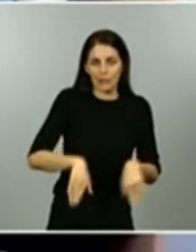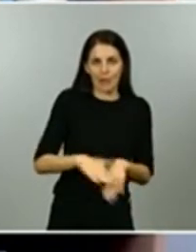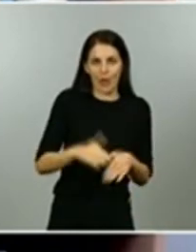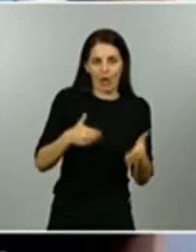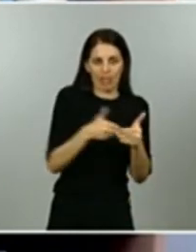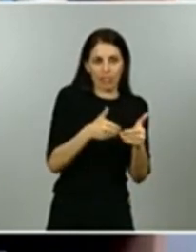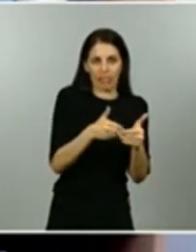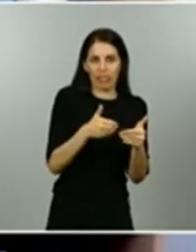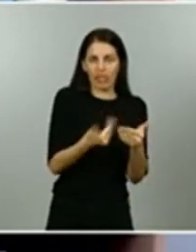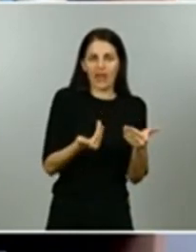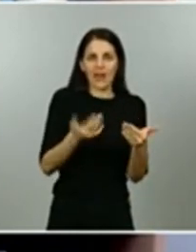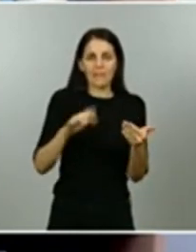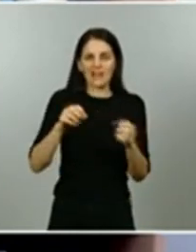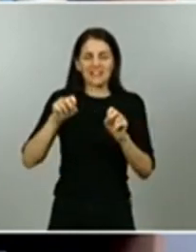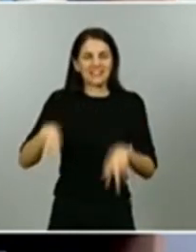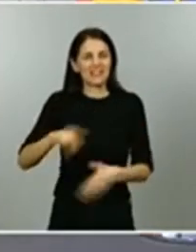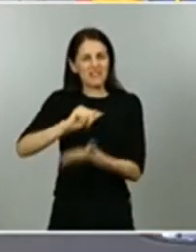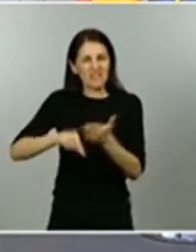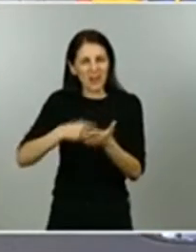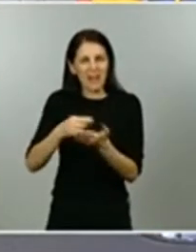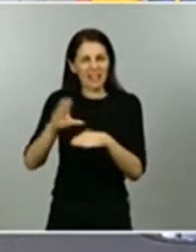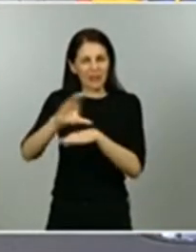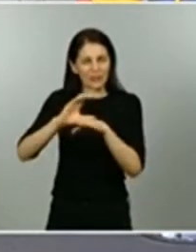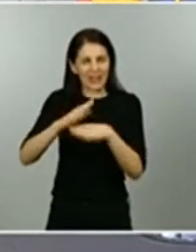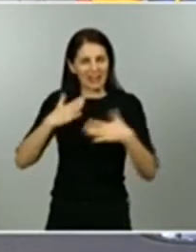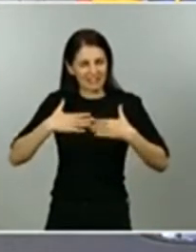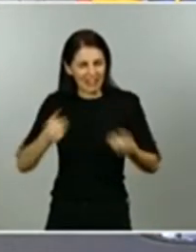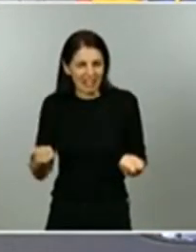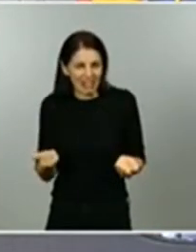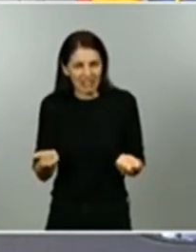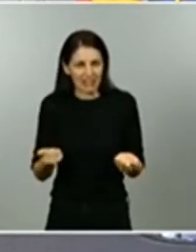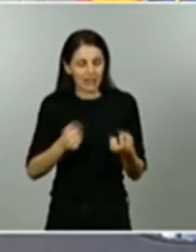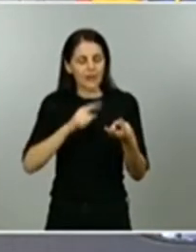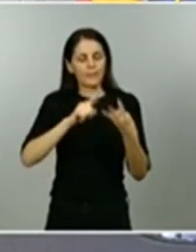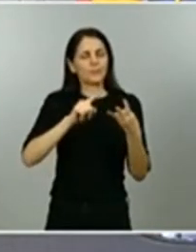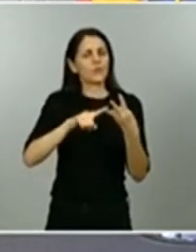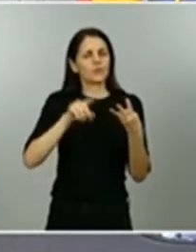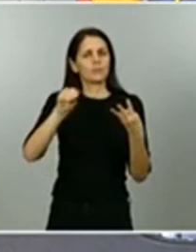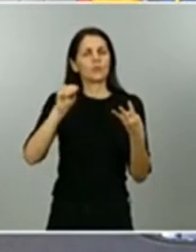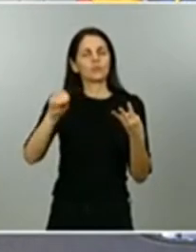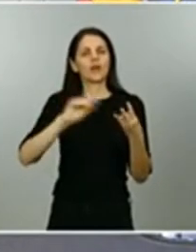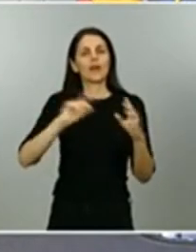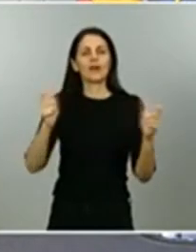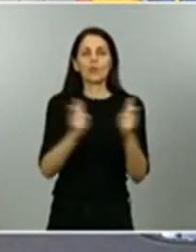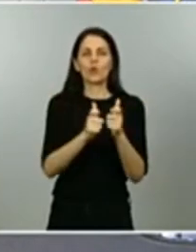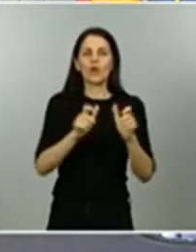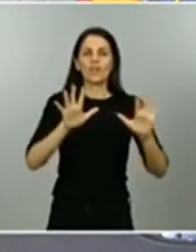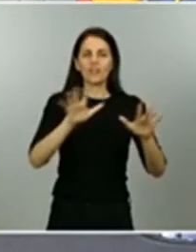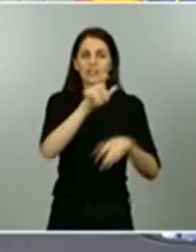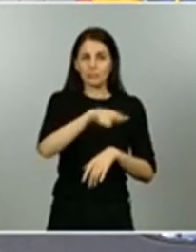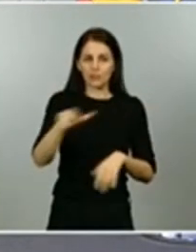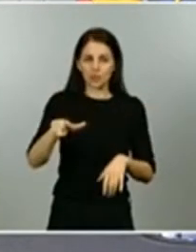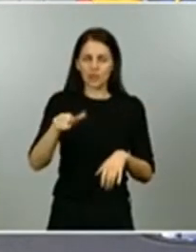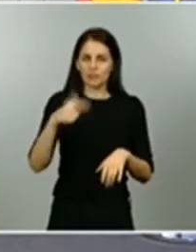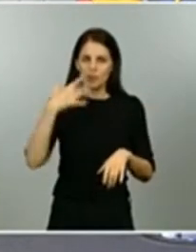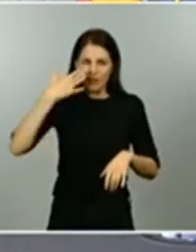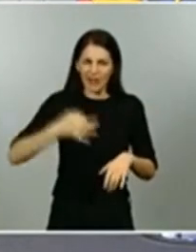precisión en el caso de las reuniones de hasta 10 personas se establece una duración de horario de tiempo gracias